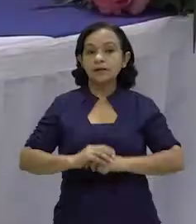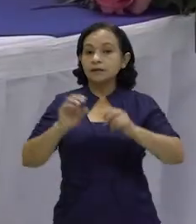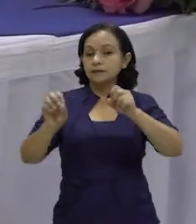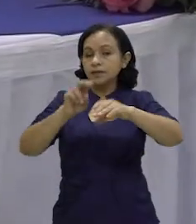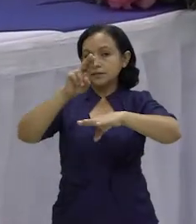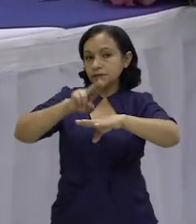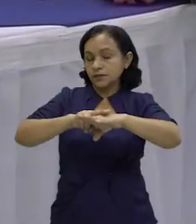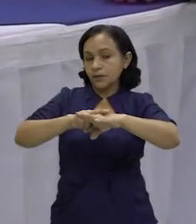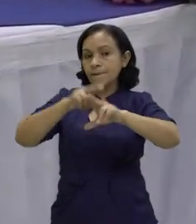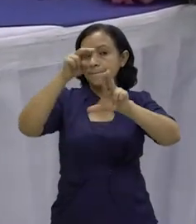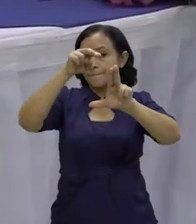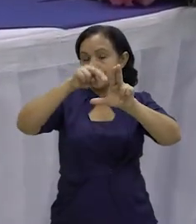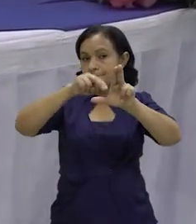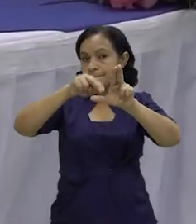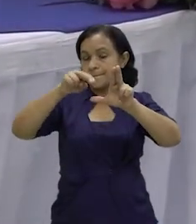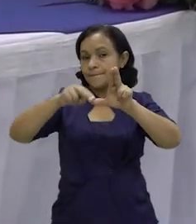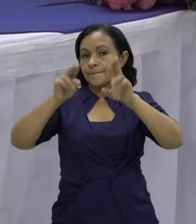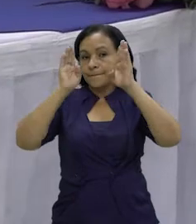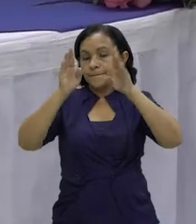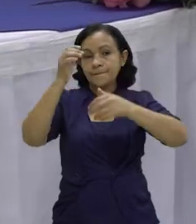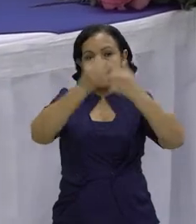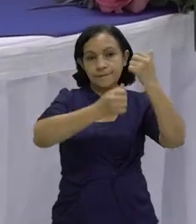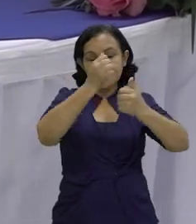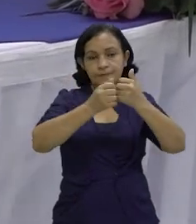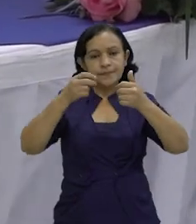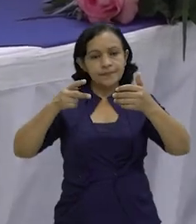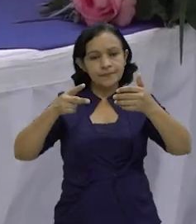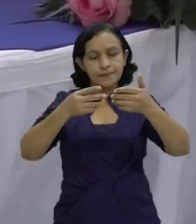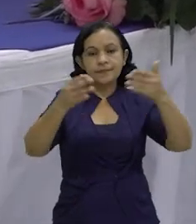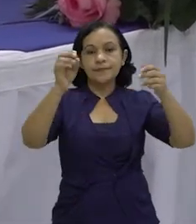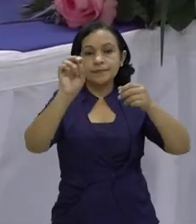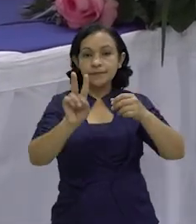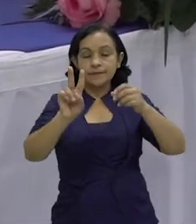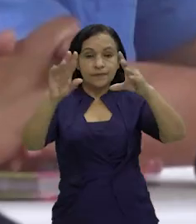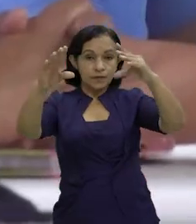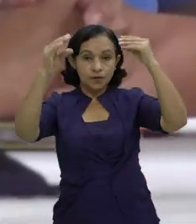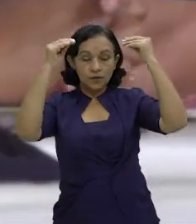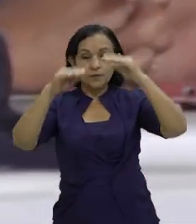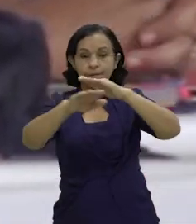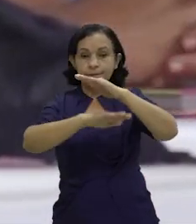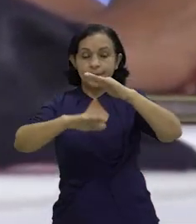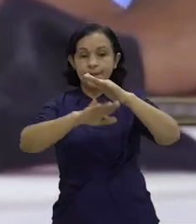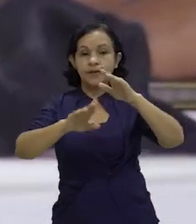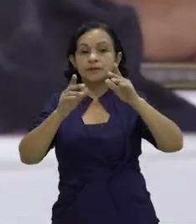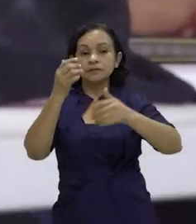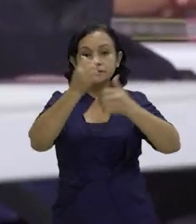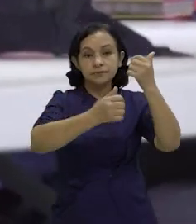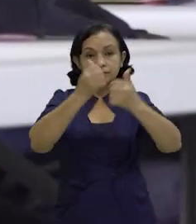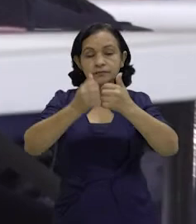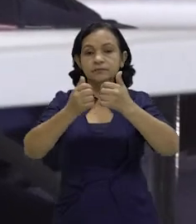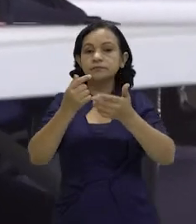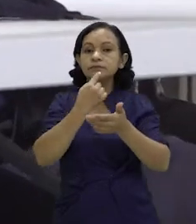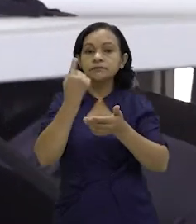El Sistema Nacional para la Prevención, Mitigación y Atención a Desastre inauguró el segundo curso básico para la reducción del riesgo de